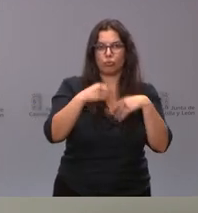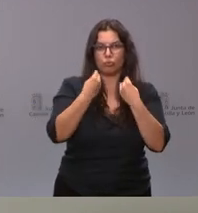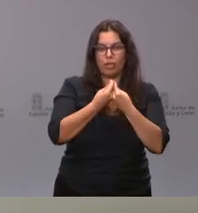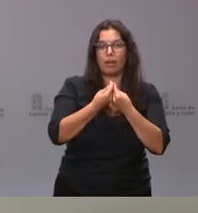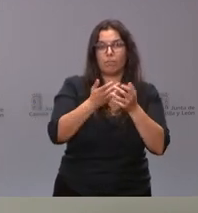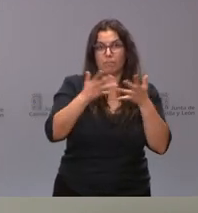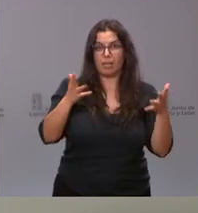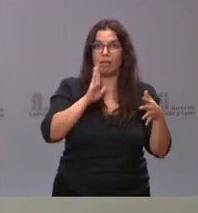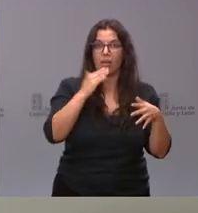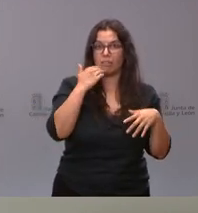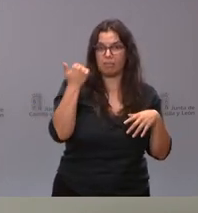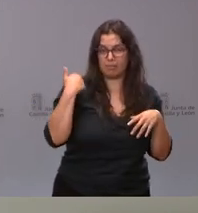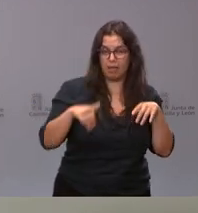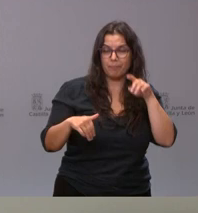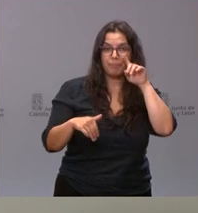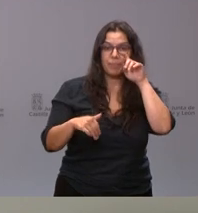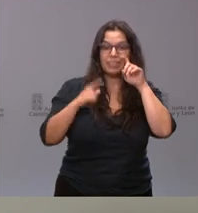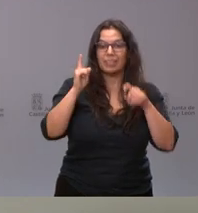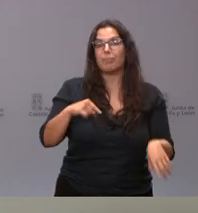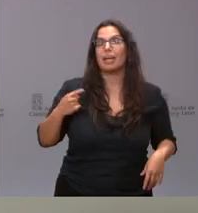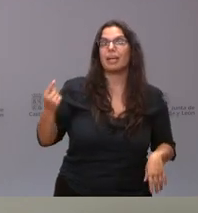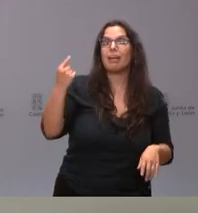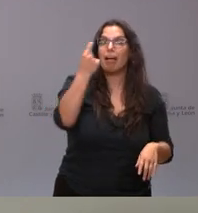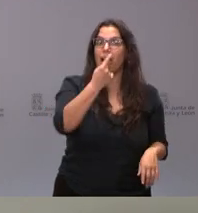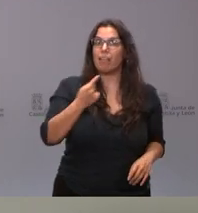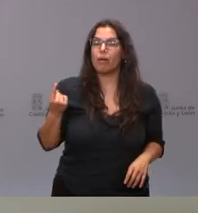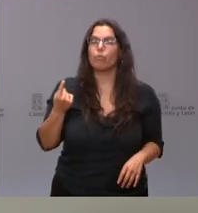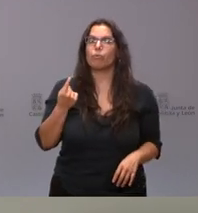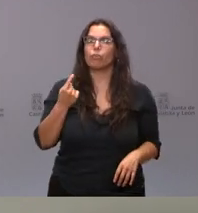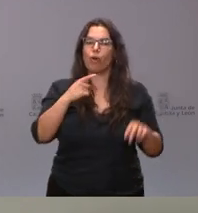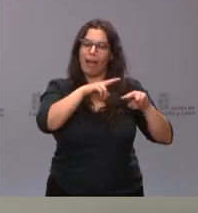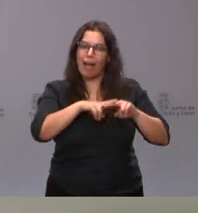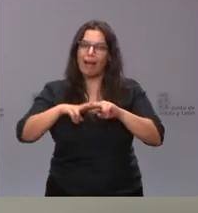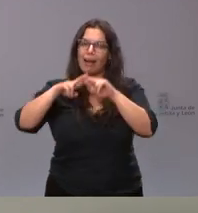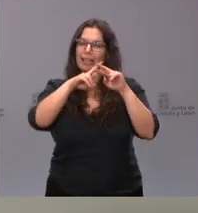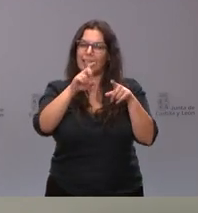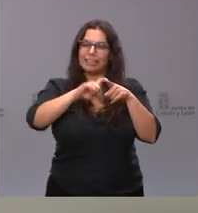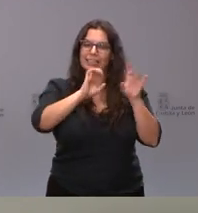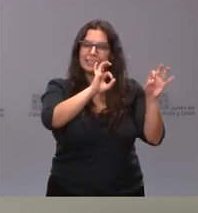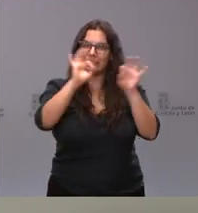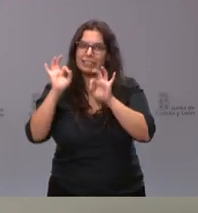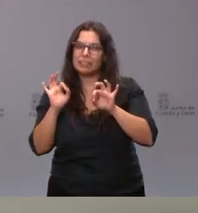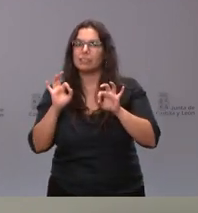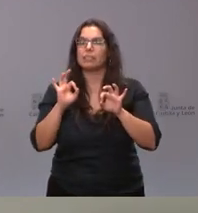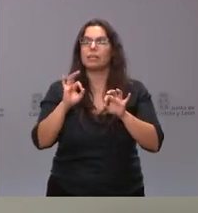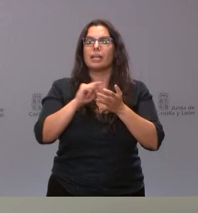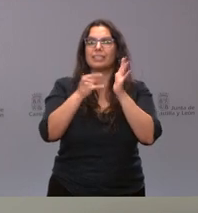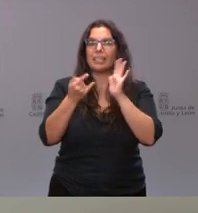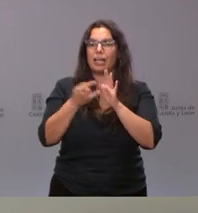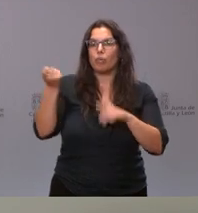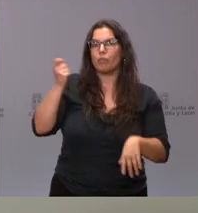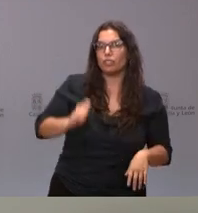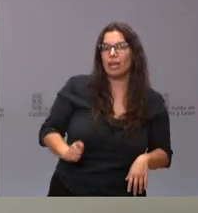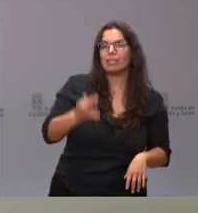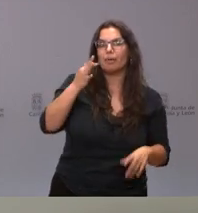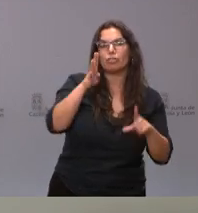términos que les he dicho, sino que cada uno de ellos también ve analizada con carácter específico la dotación técnica de personal y el horario